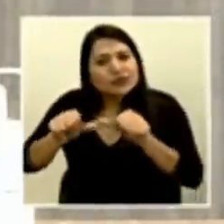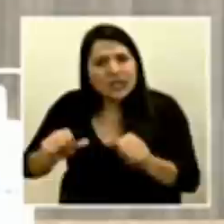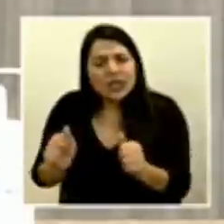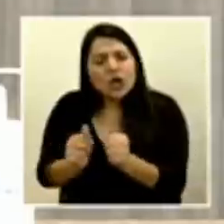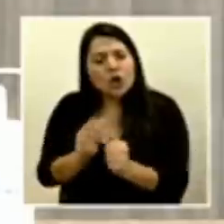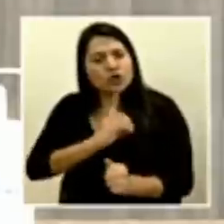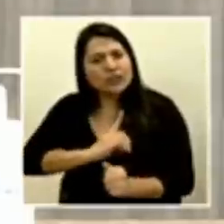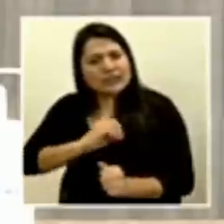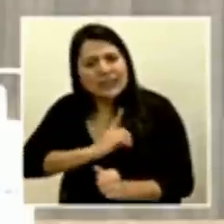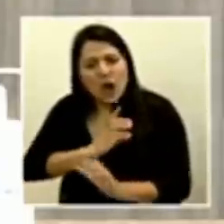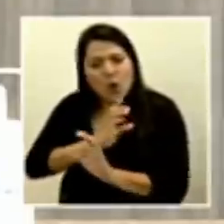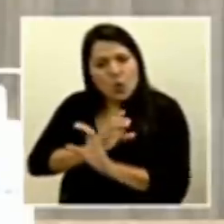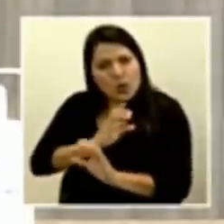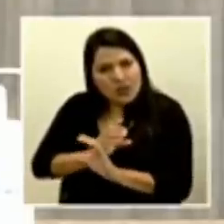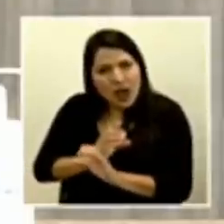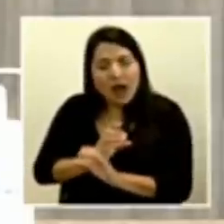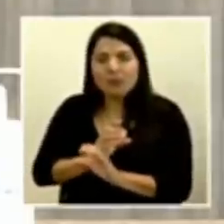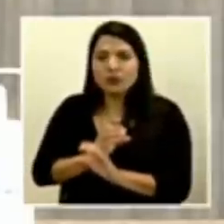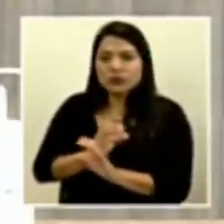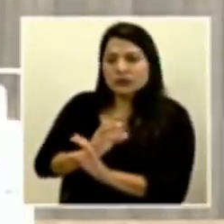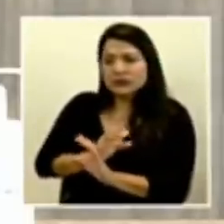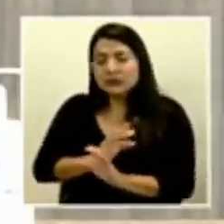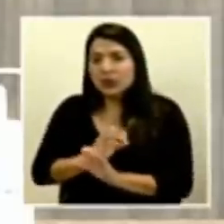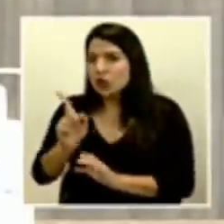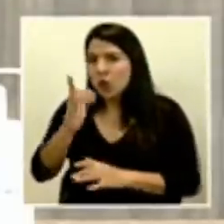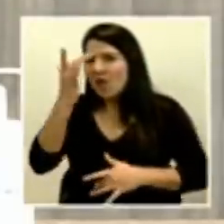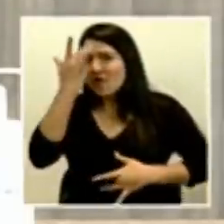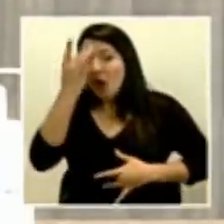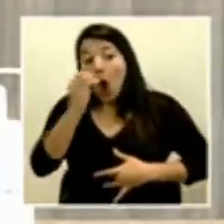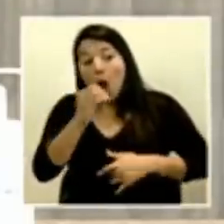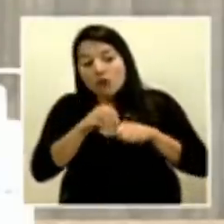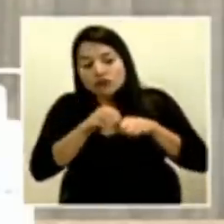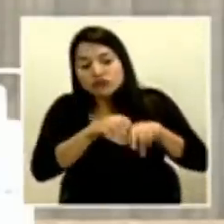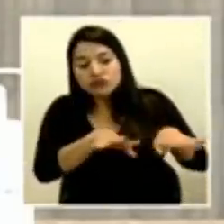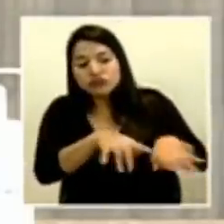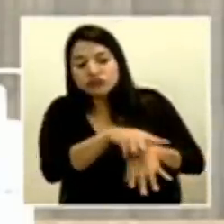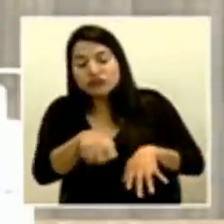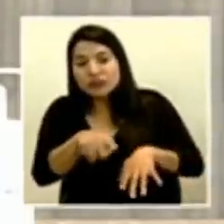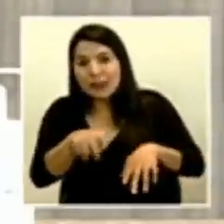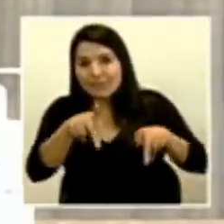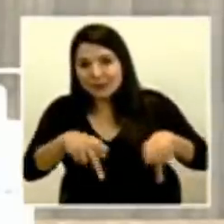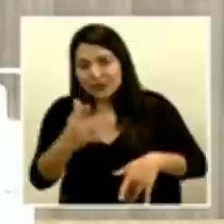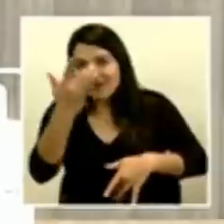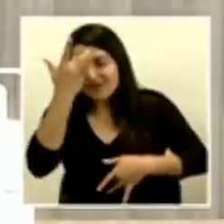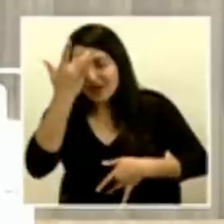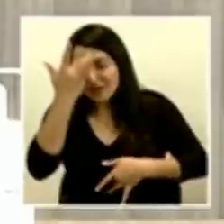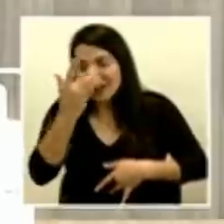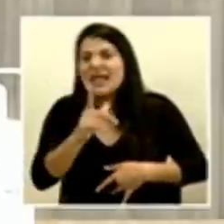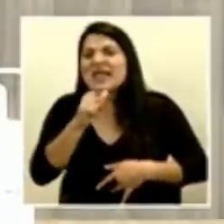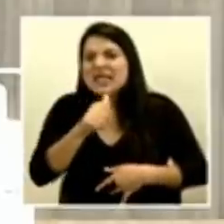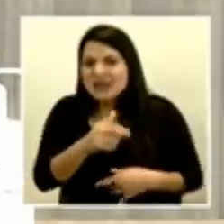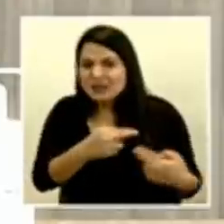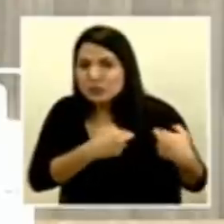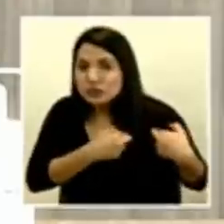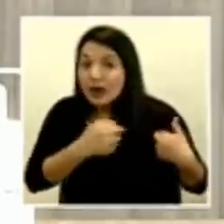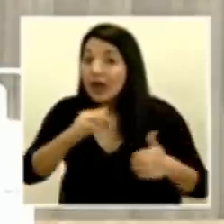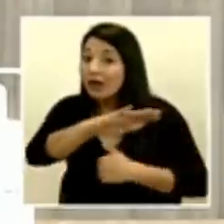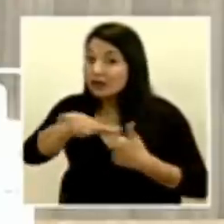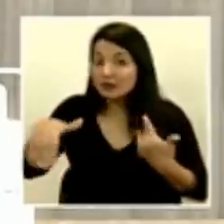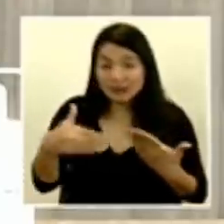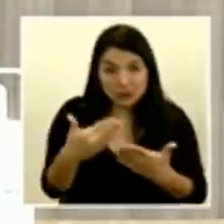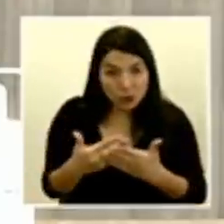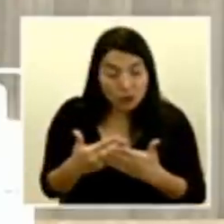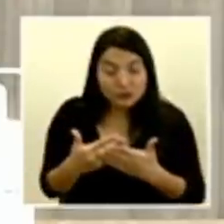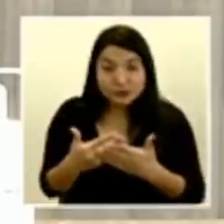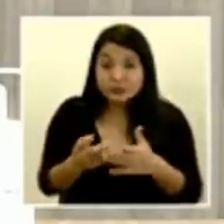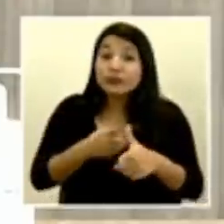de que no nos enfermemos y no enfermar a otras personas y eso insisto es una responsabilidad compartida. Así